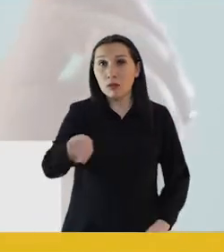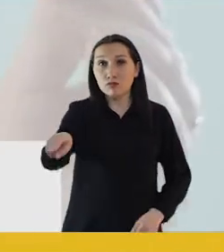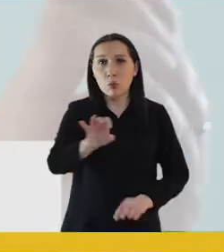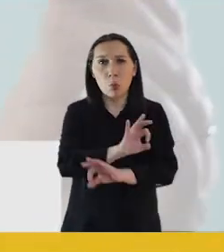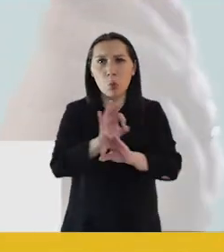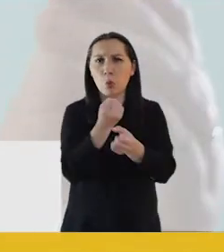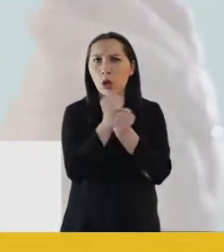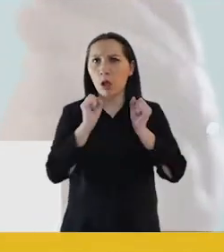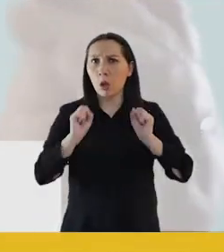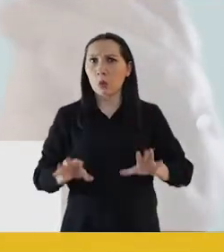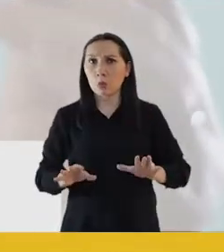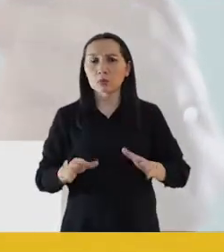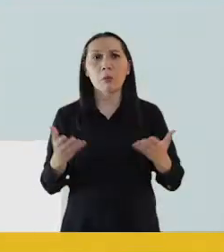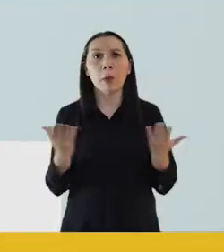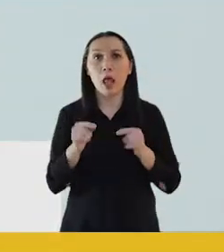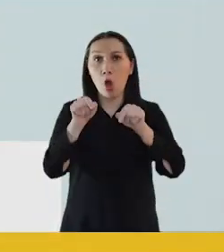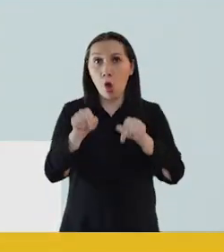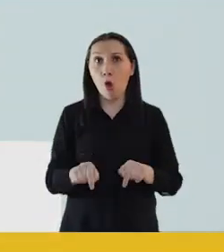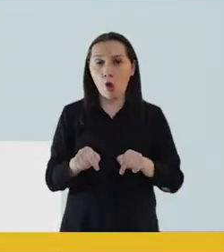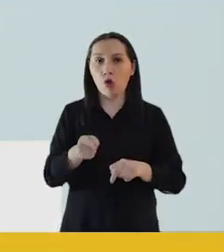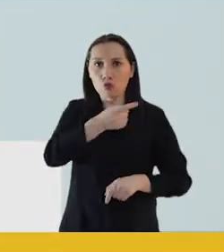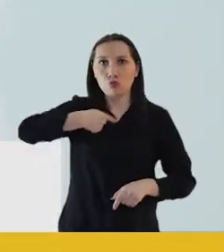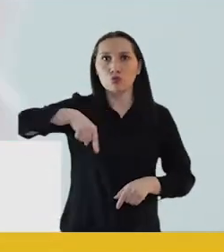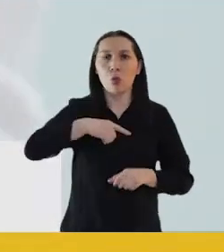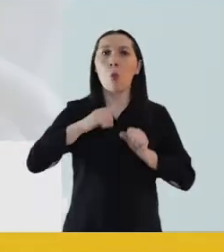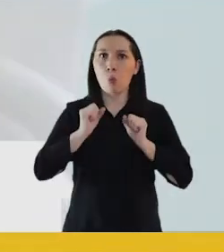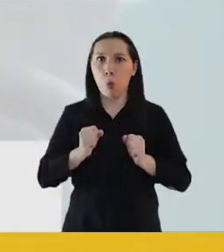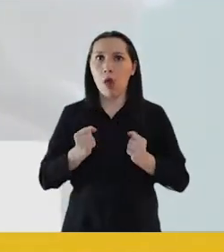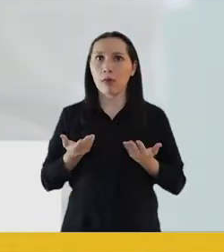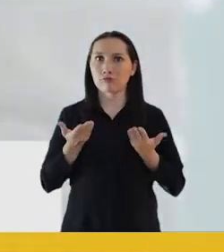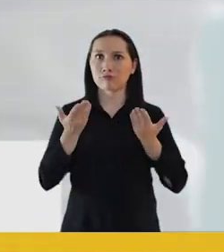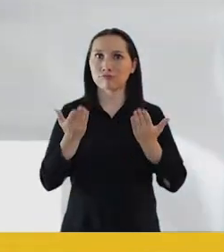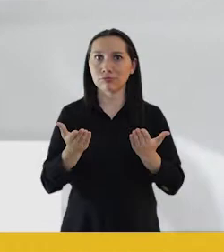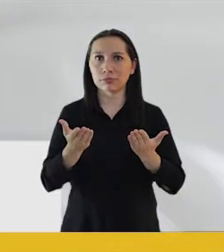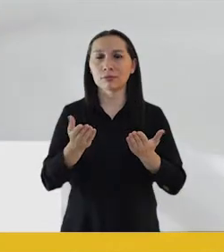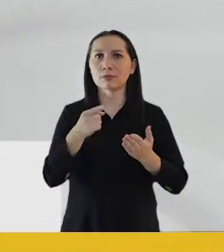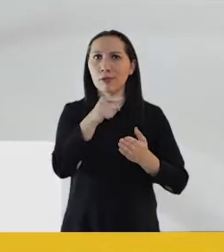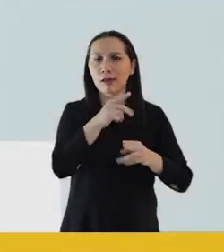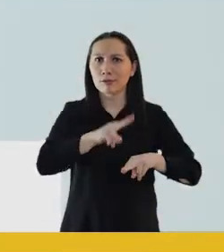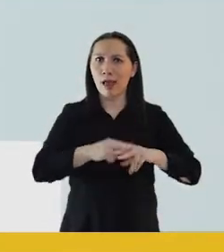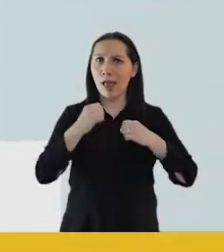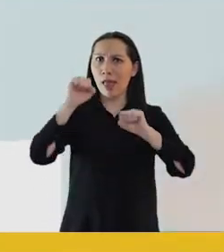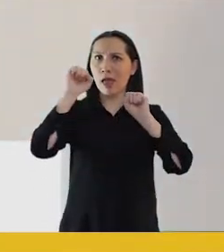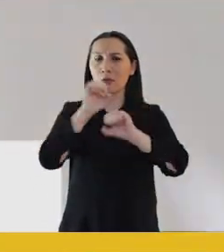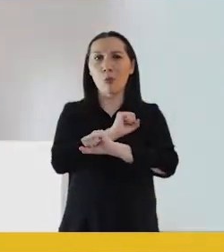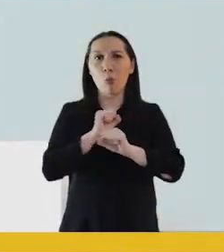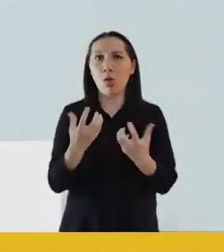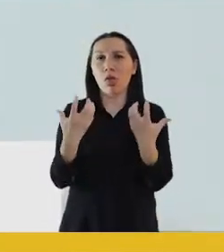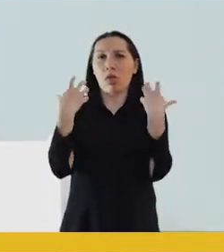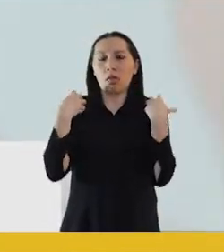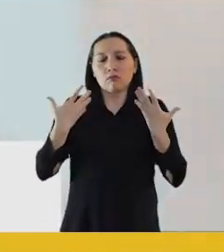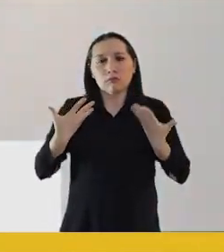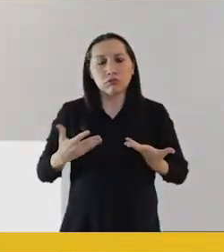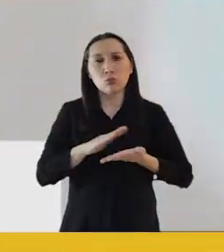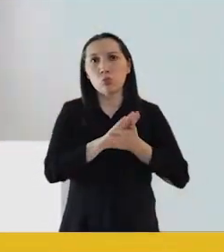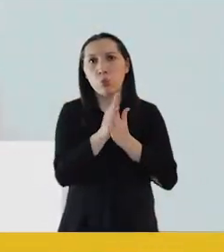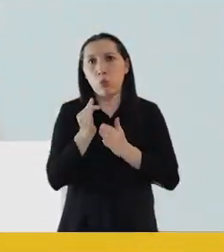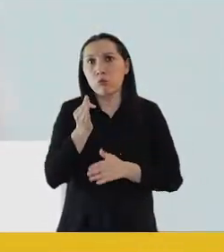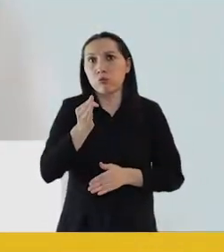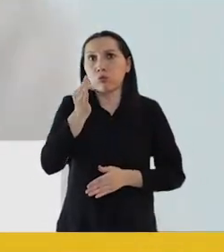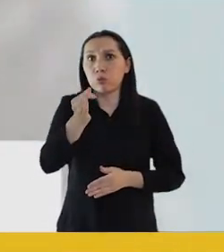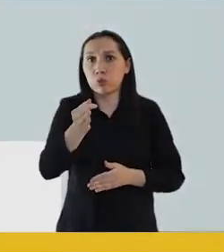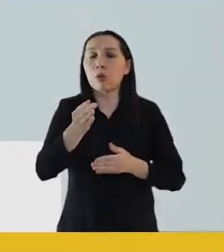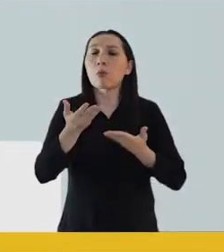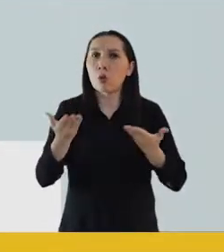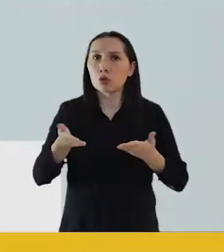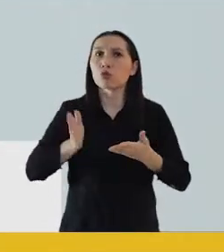Ellos nunca bajaron los brazos, para que hoy nosotros podamos poner los nuestros. Son héroes, pero no pueden cargar todo el peso de